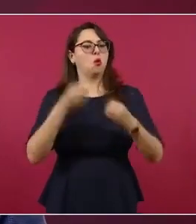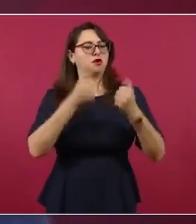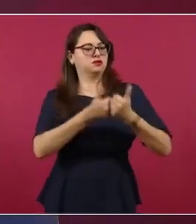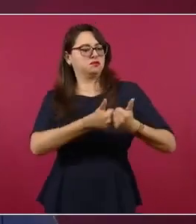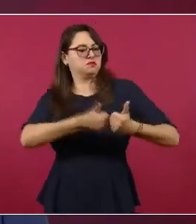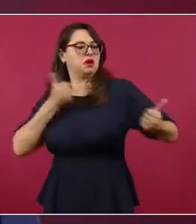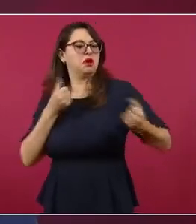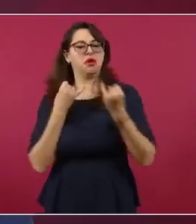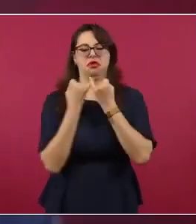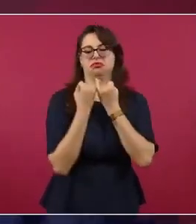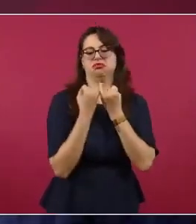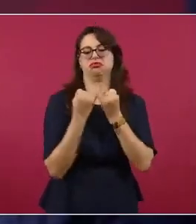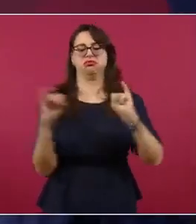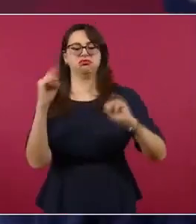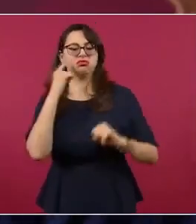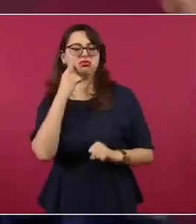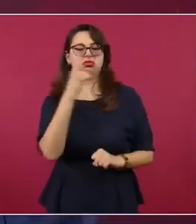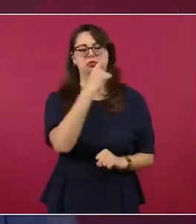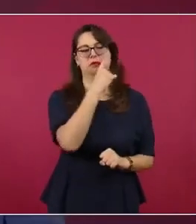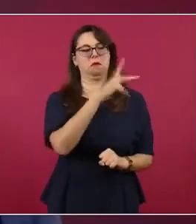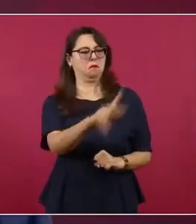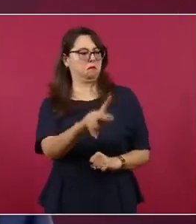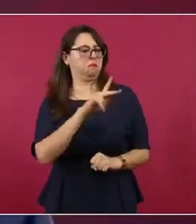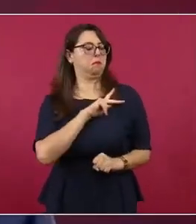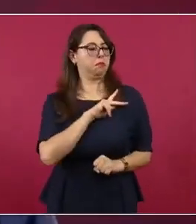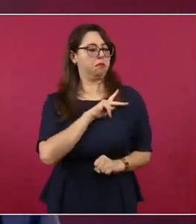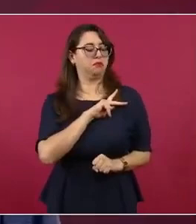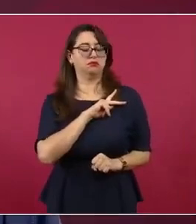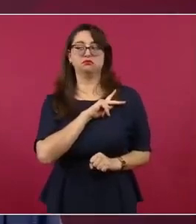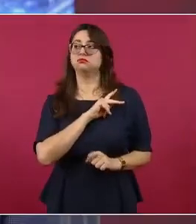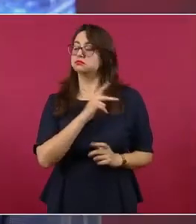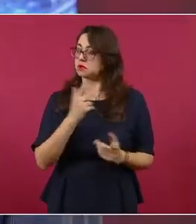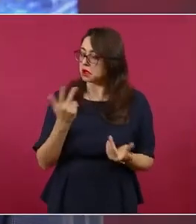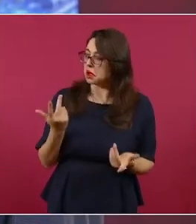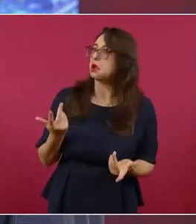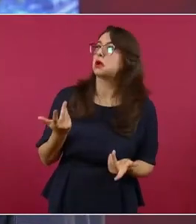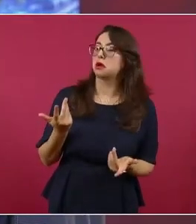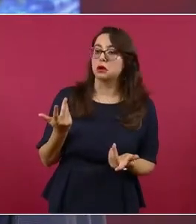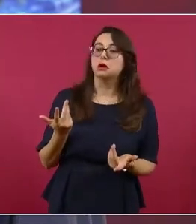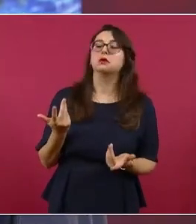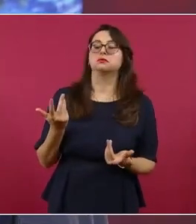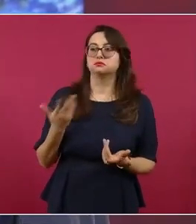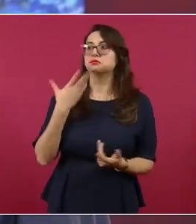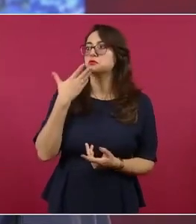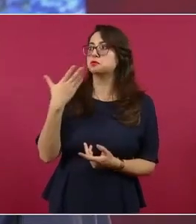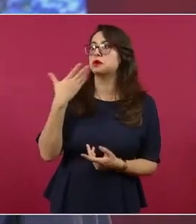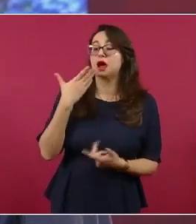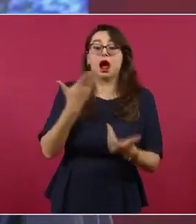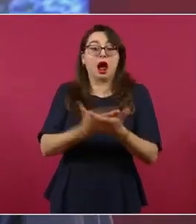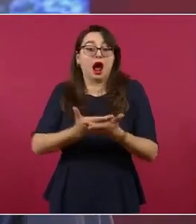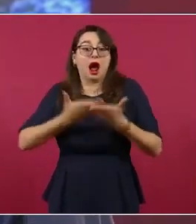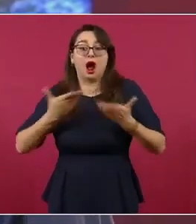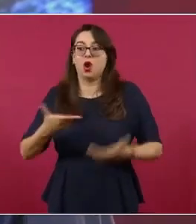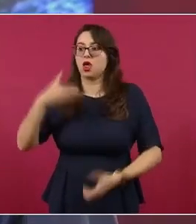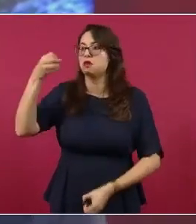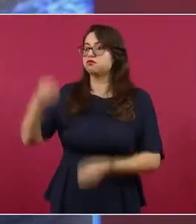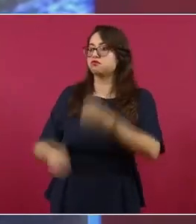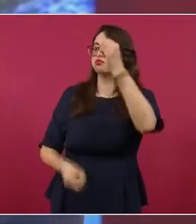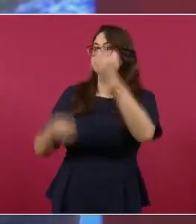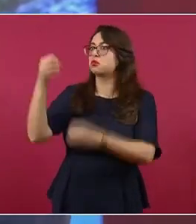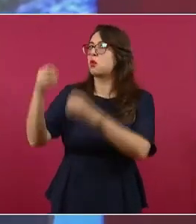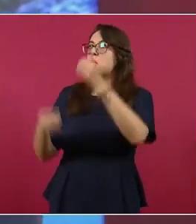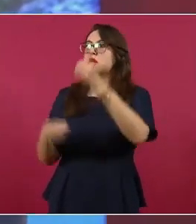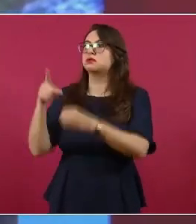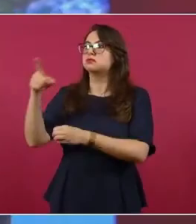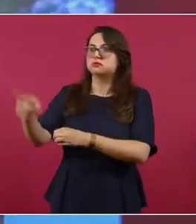Entonces, los empoderó con